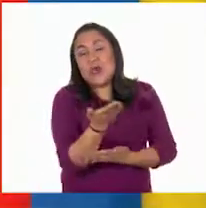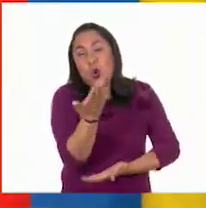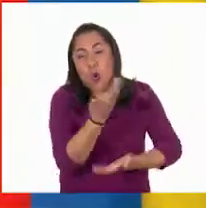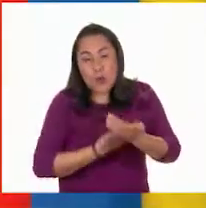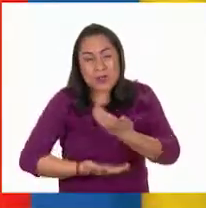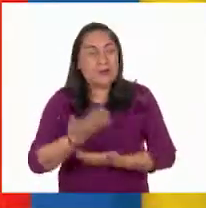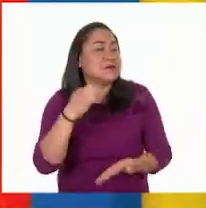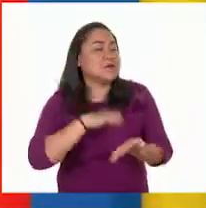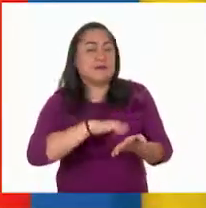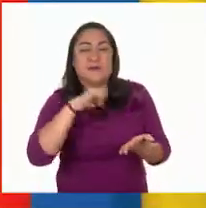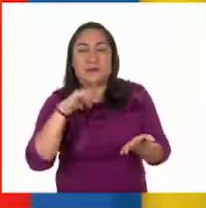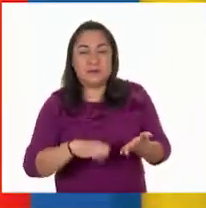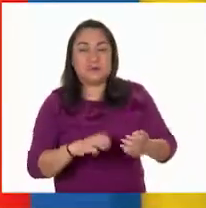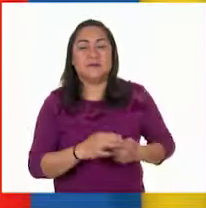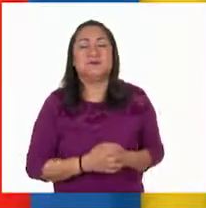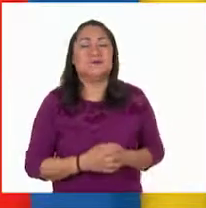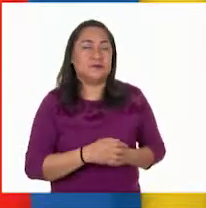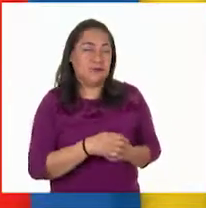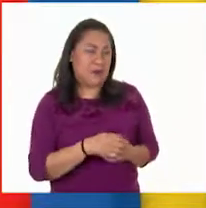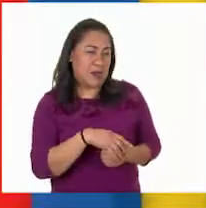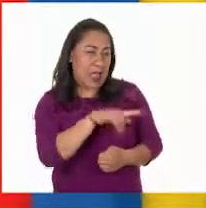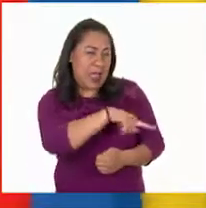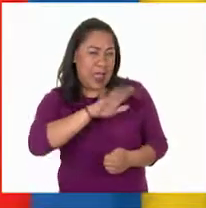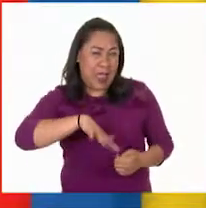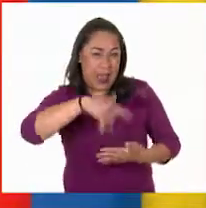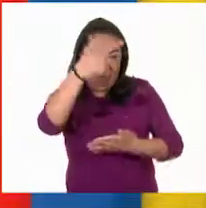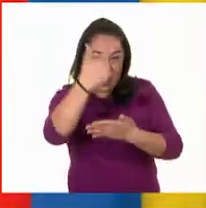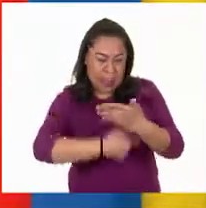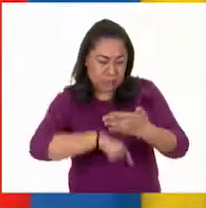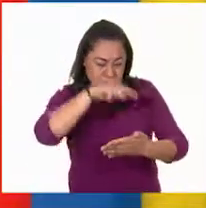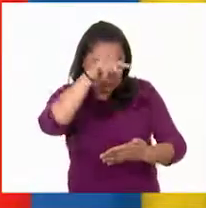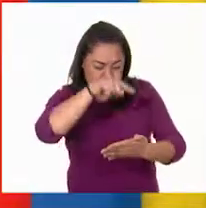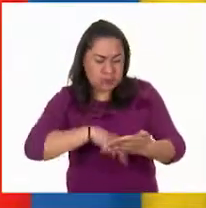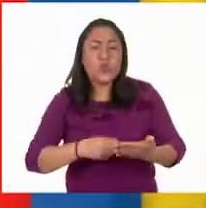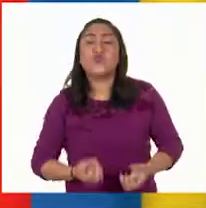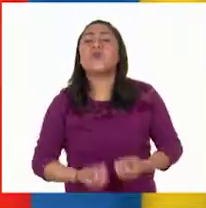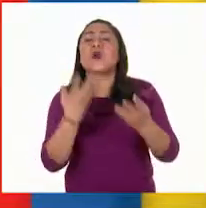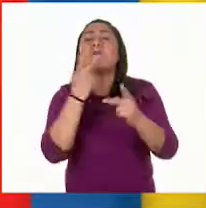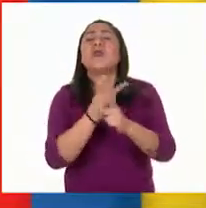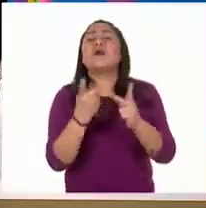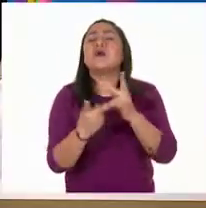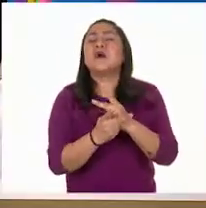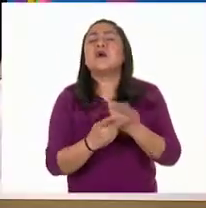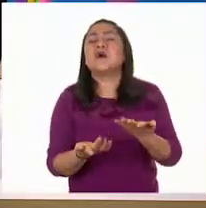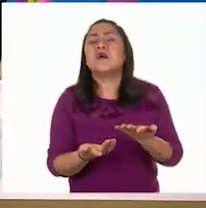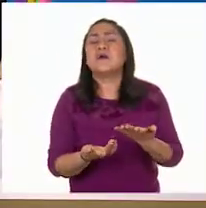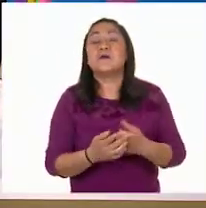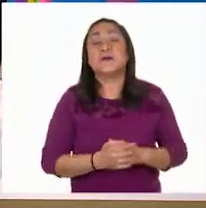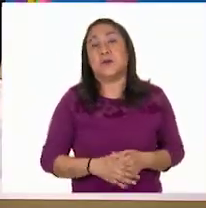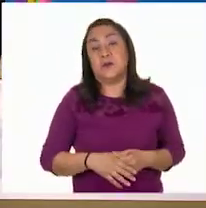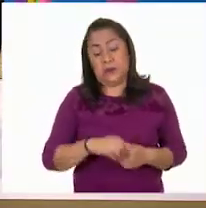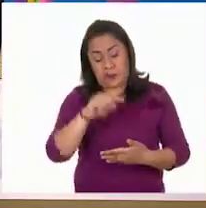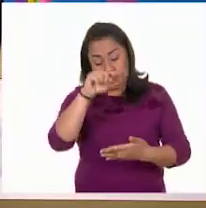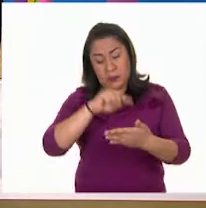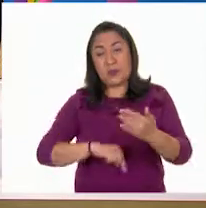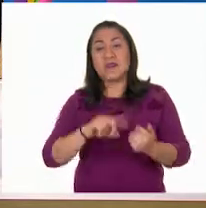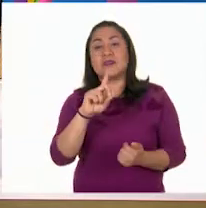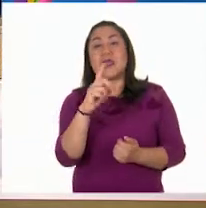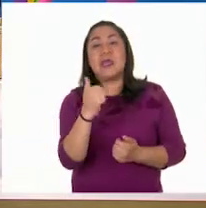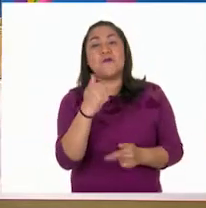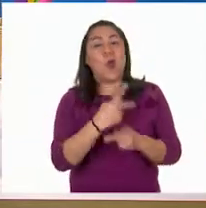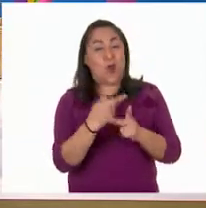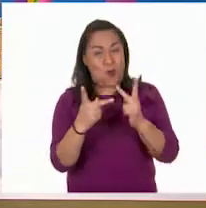Por ejemplo, en tus listas, ¿cuántos productos hay, Larisa? Uy, son 36, maestra.